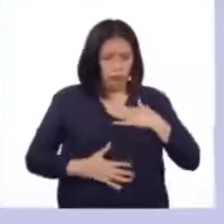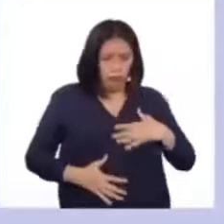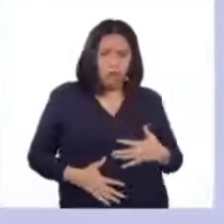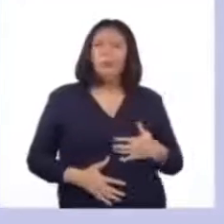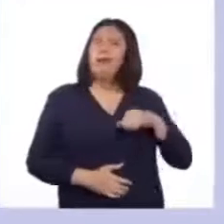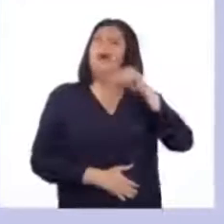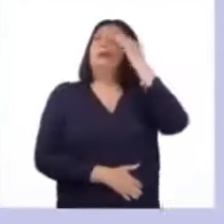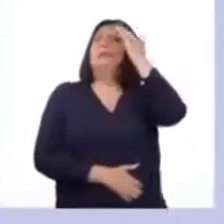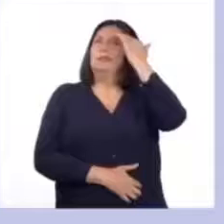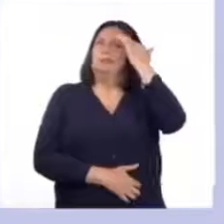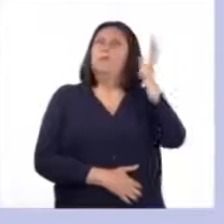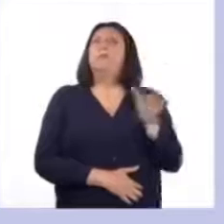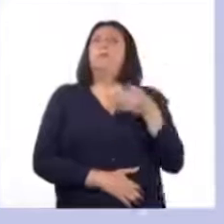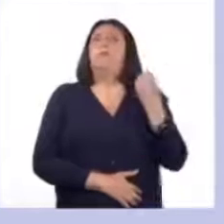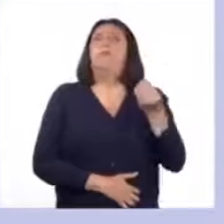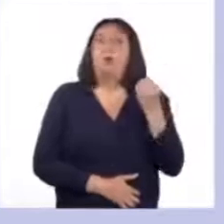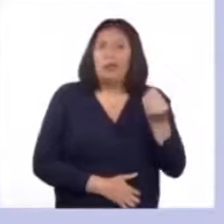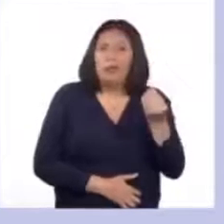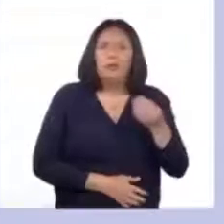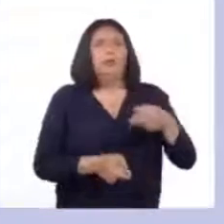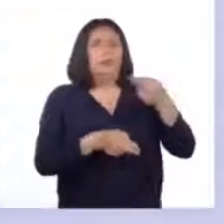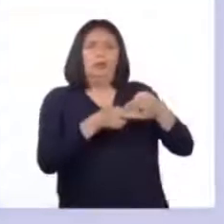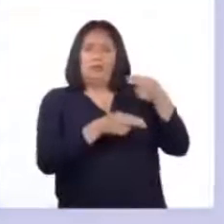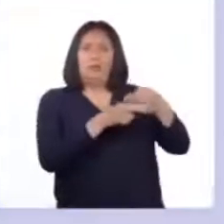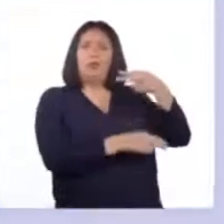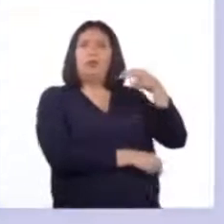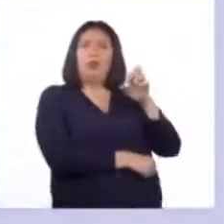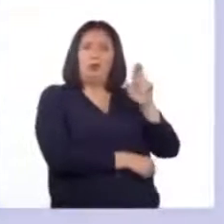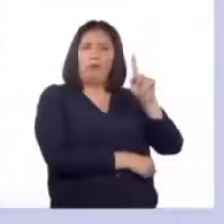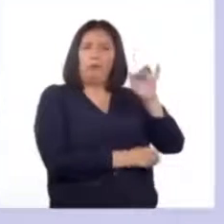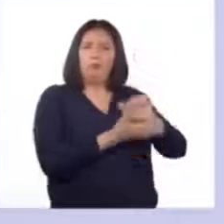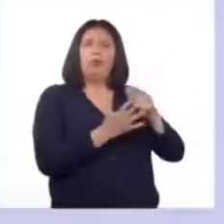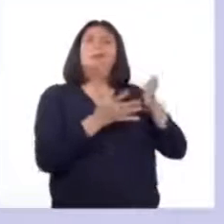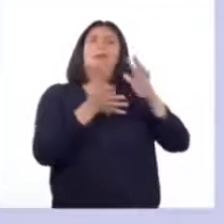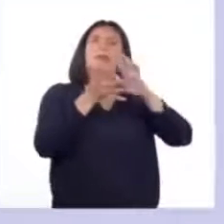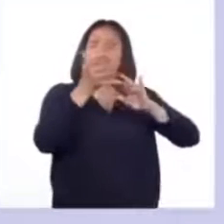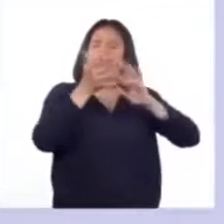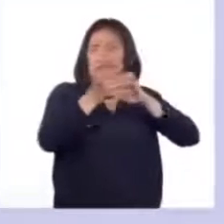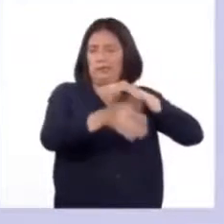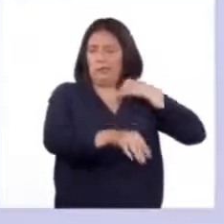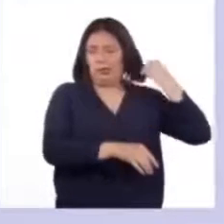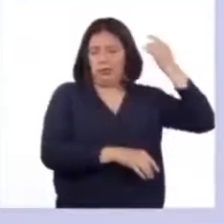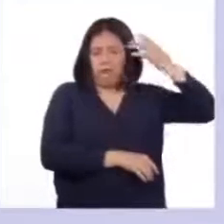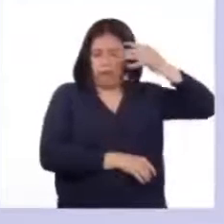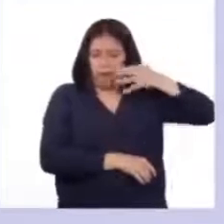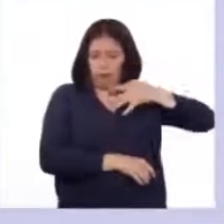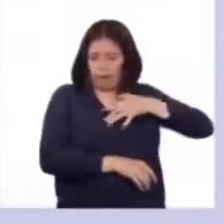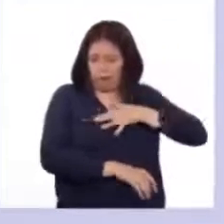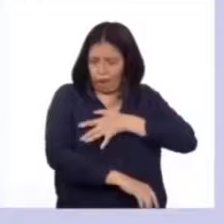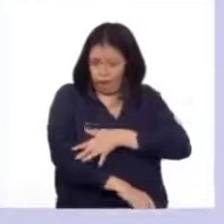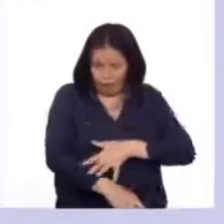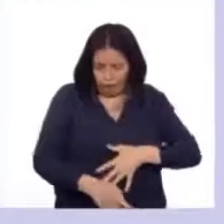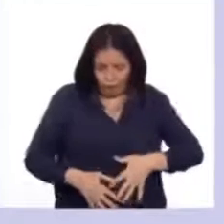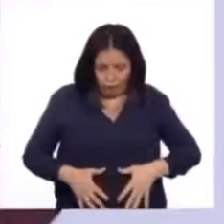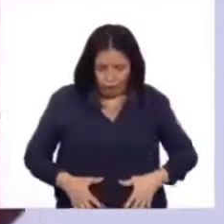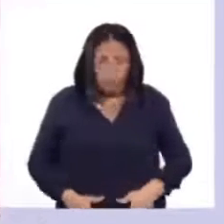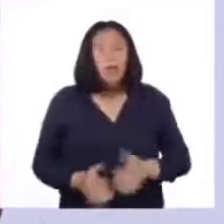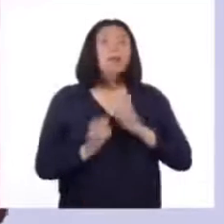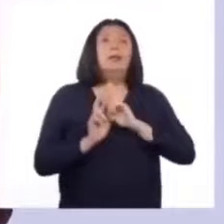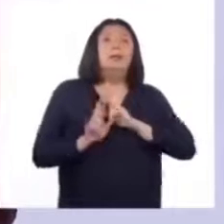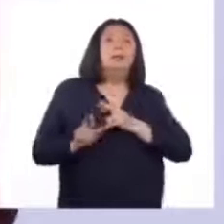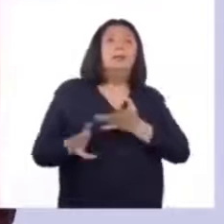sucede debido a la producción de hormonas que viajan por la sangre y provocan respuestas en diferentes órganos.